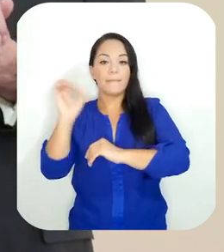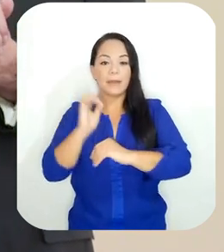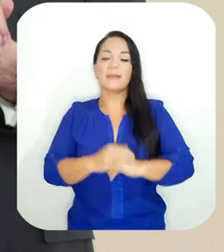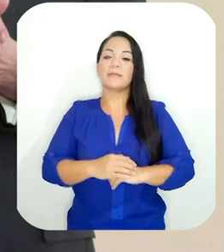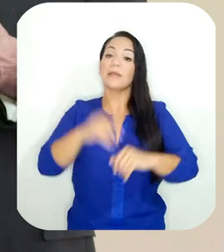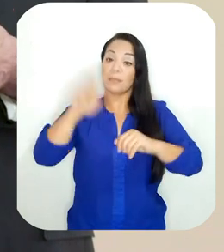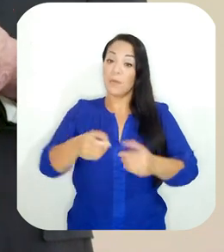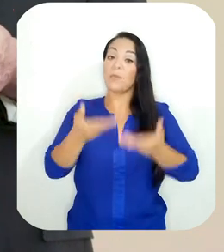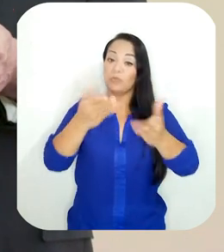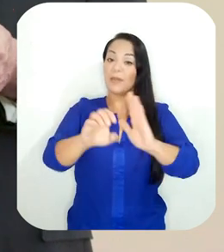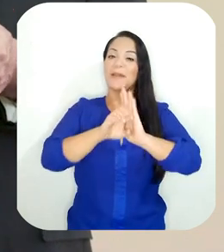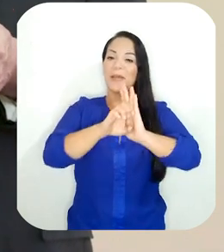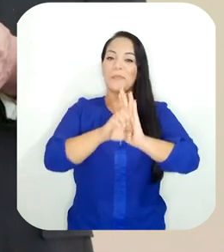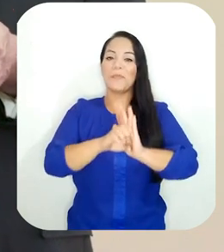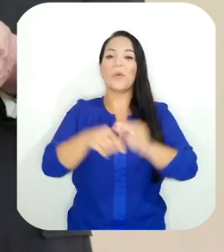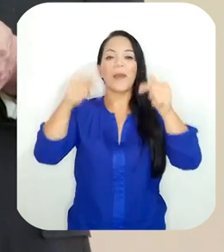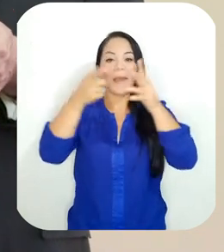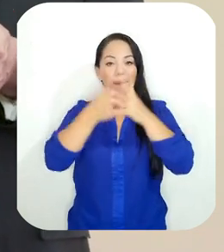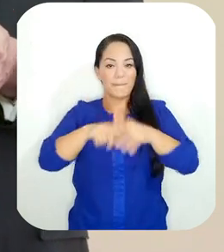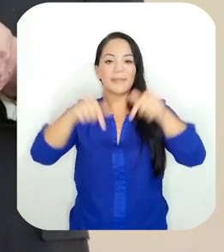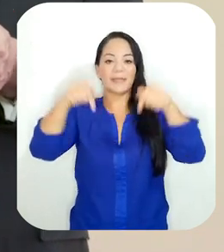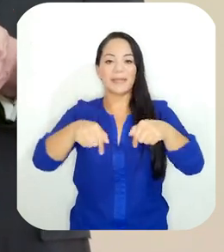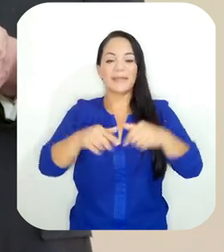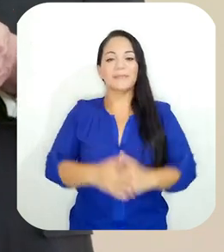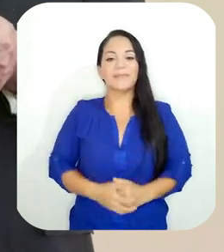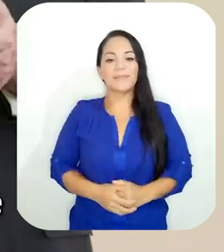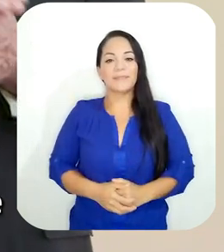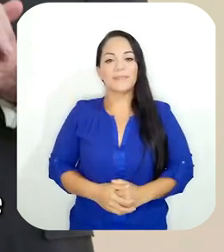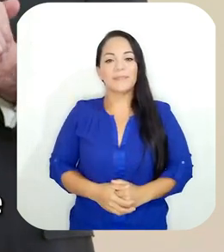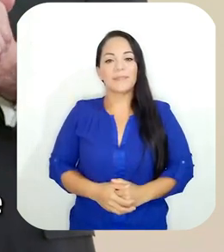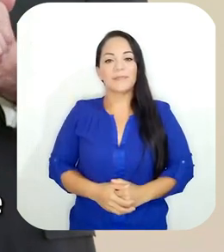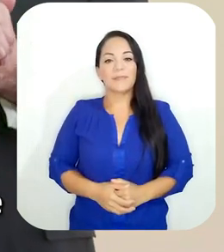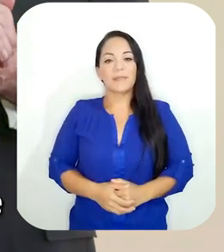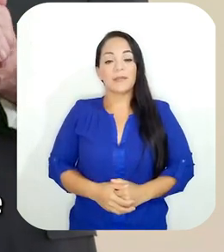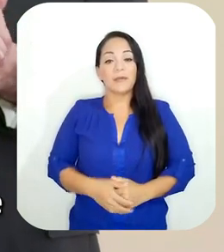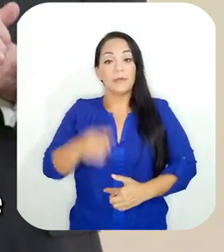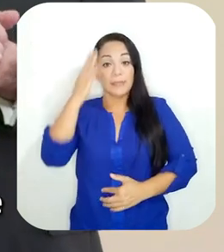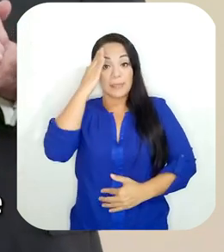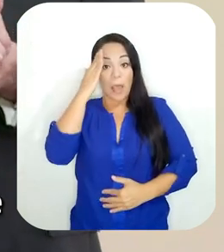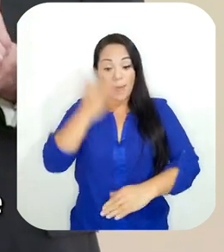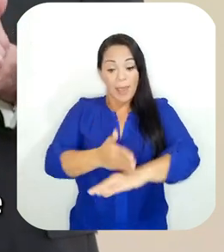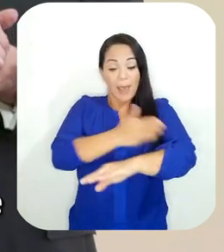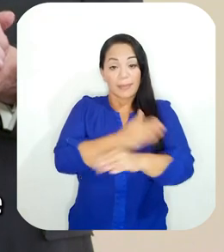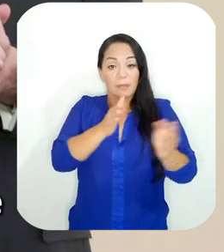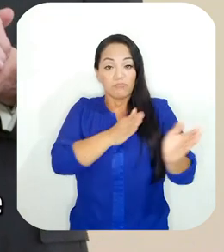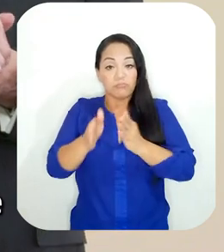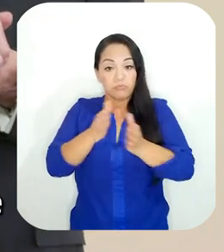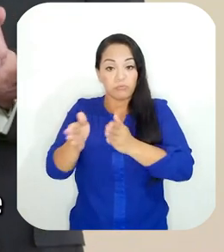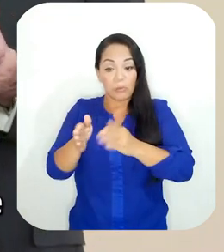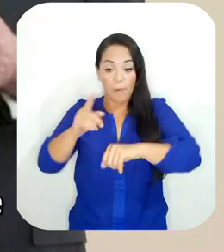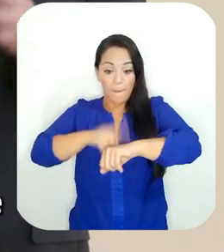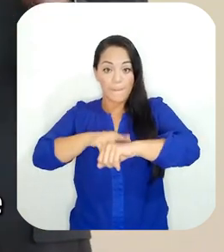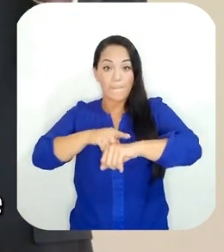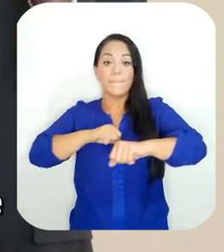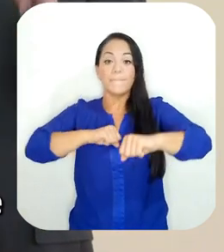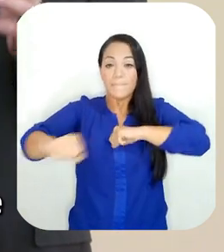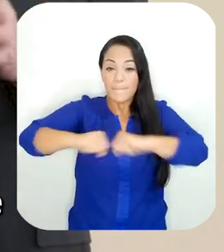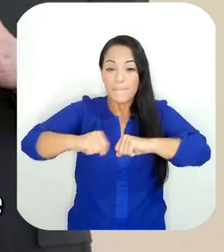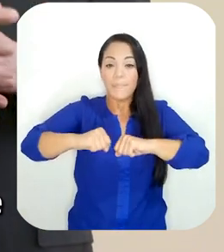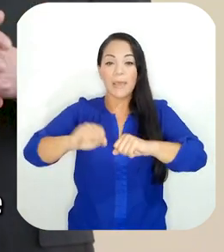dar el ejemplo y empezar en casa. Ello permite, ante una emergencia o desastre,